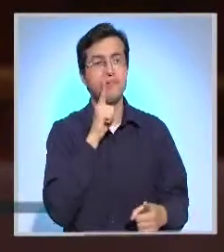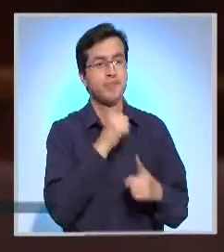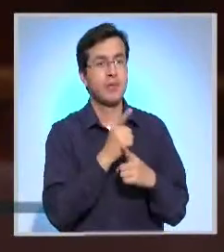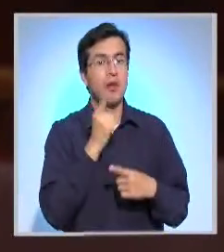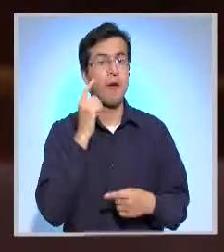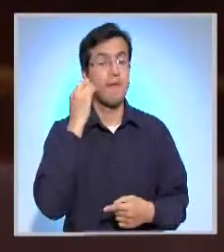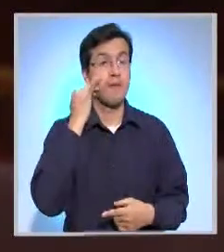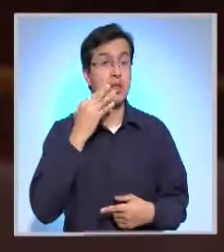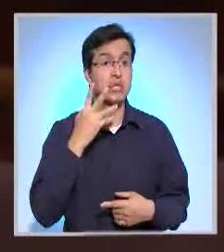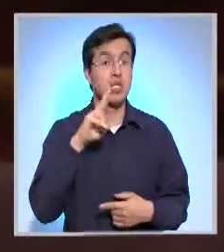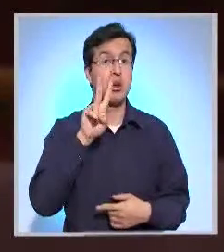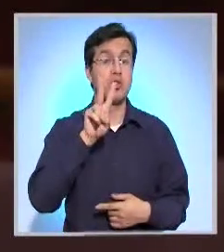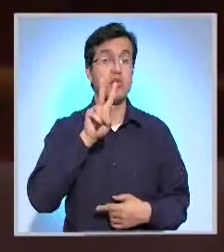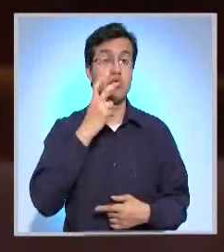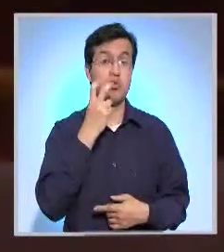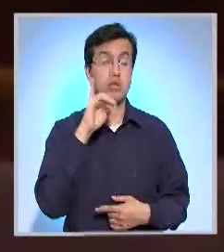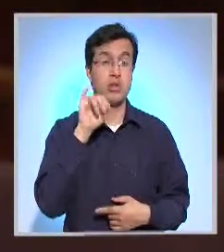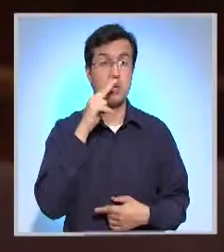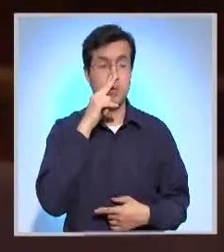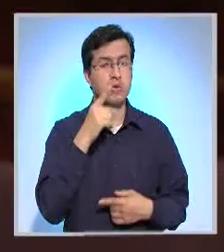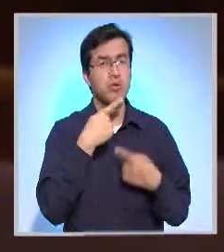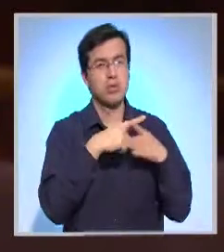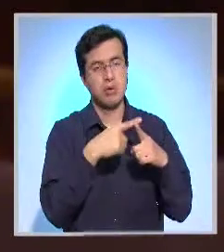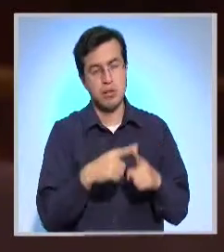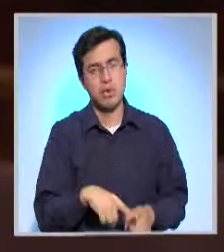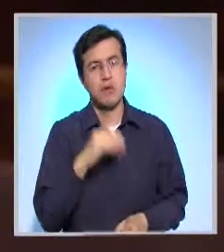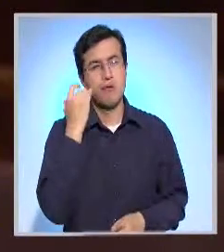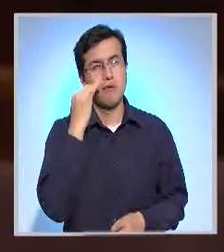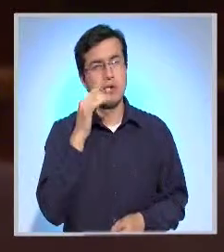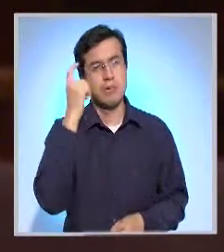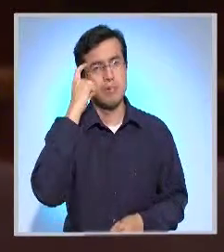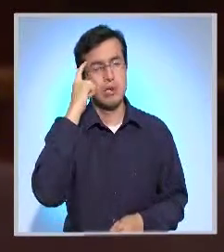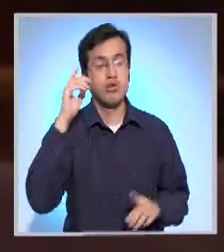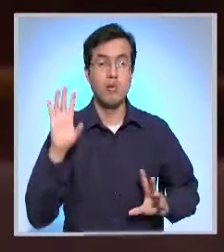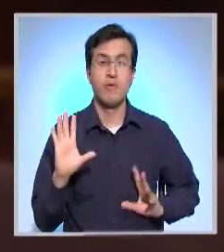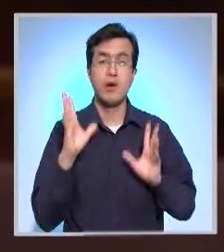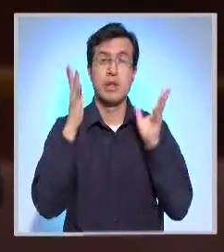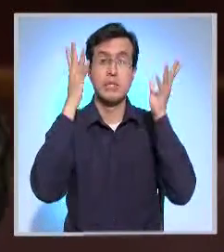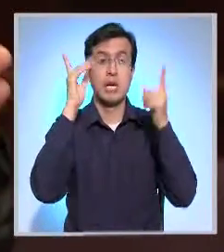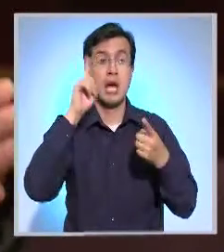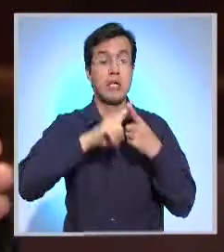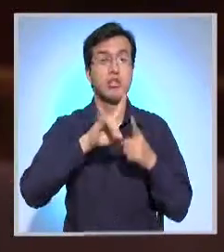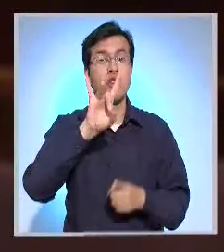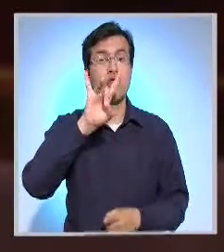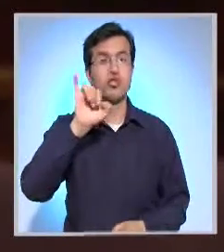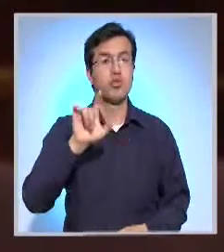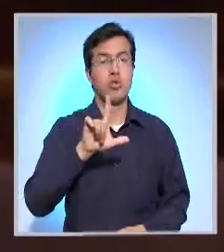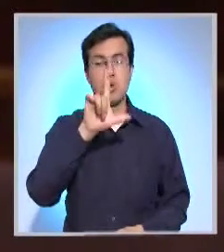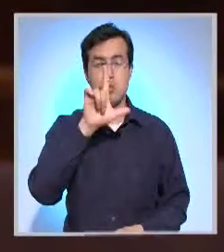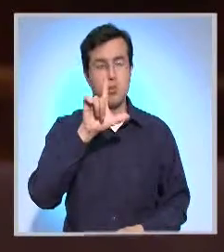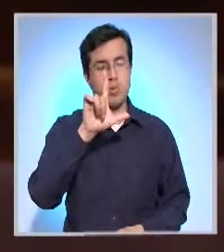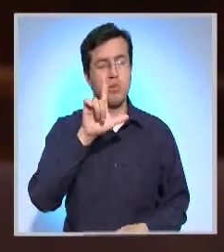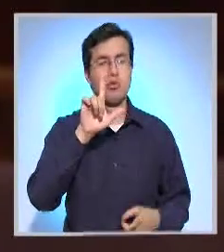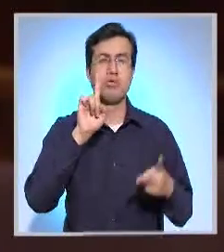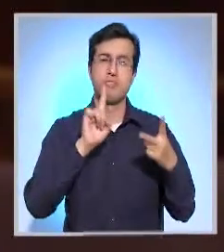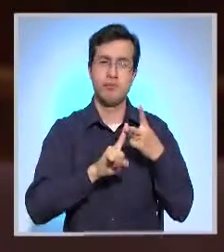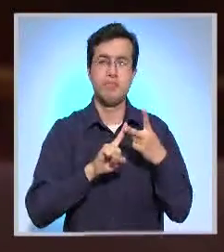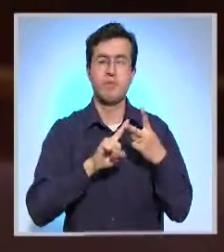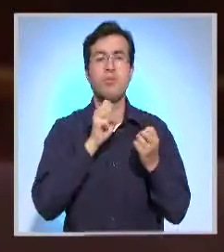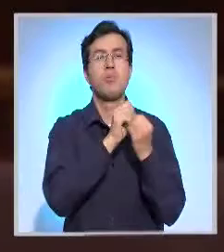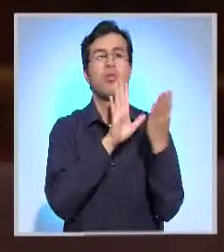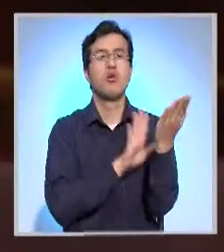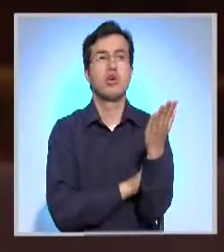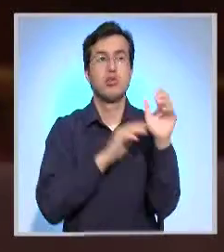abierto desde el 12 de junio y tenemos diferentes fechas. Me parece que para festivales es hasta el 8 de julio y para los